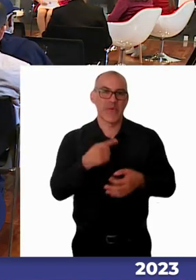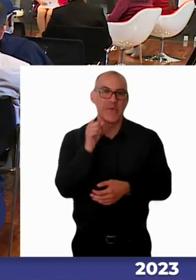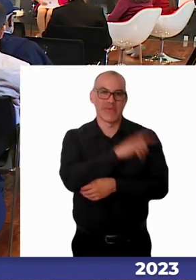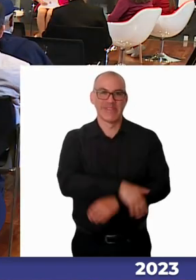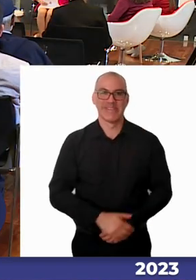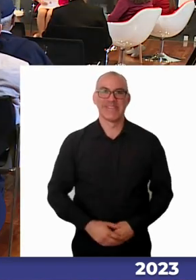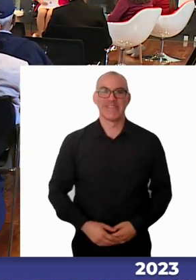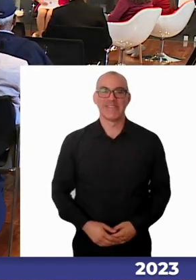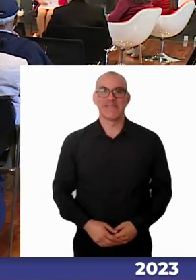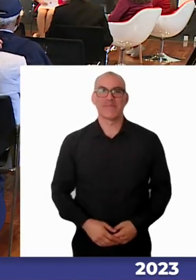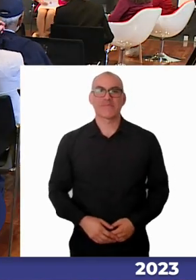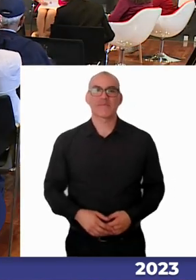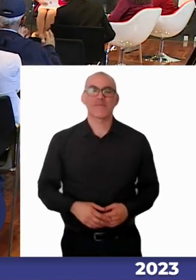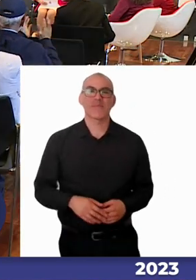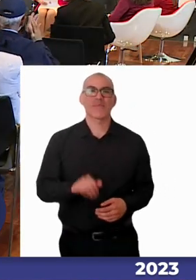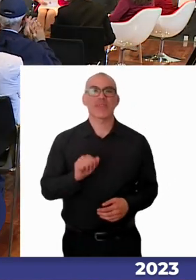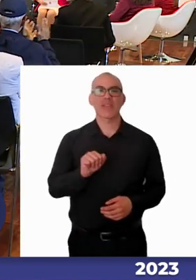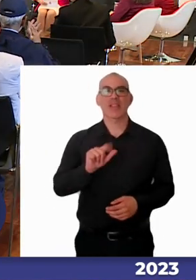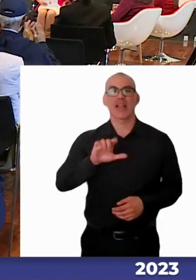Alejandra nos ha dejado